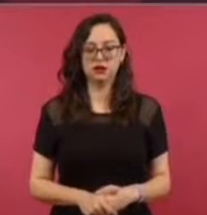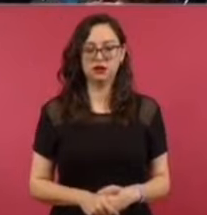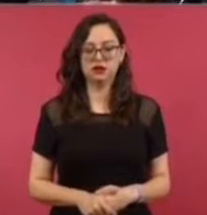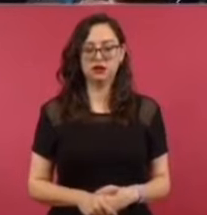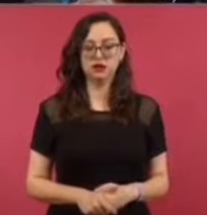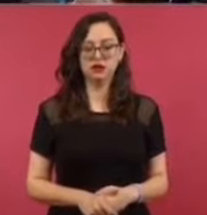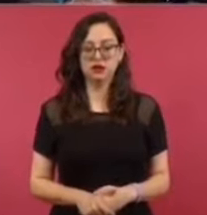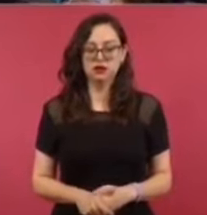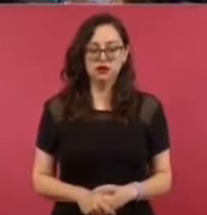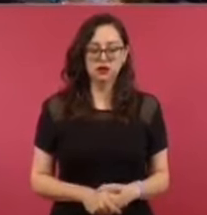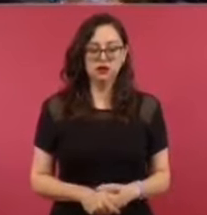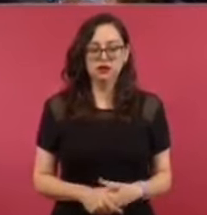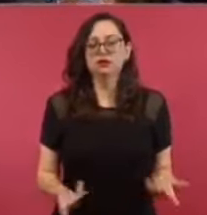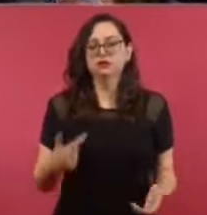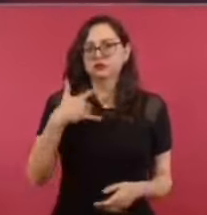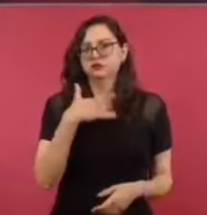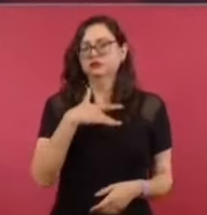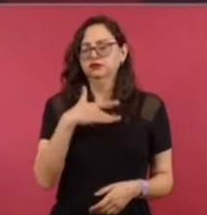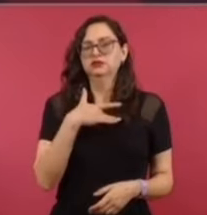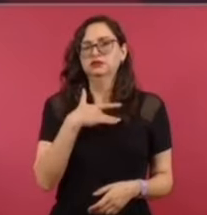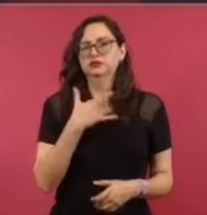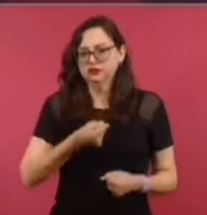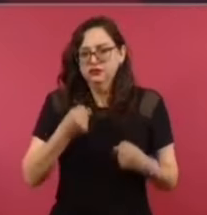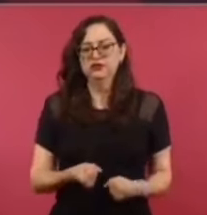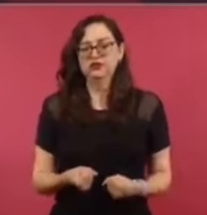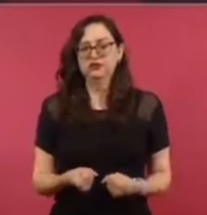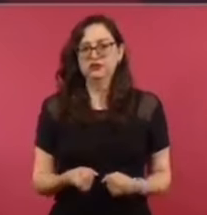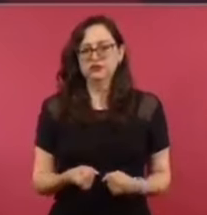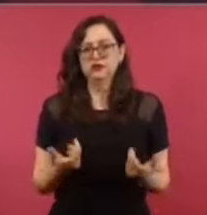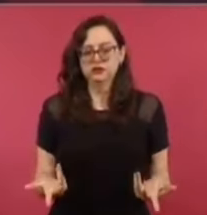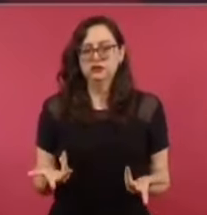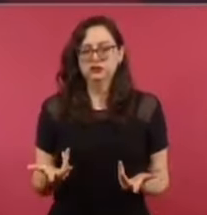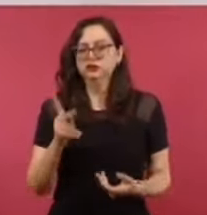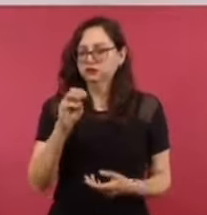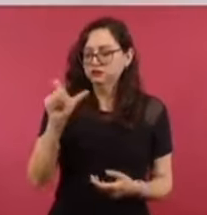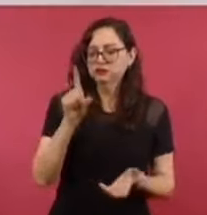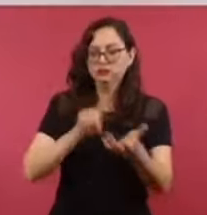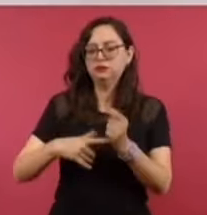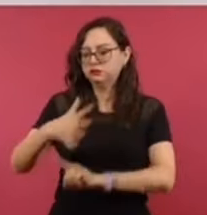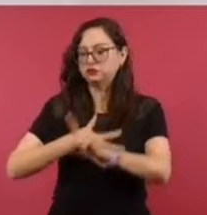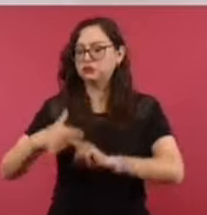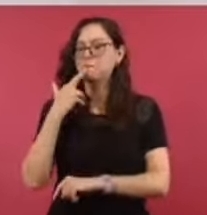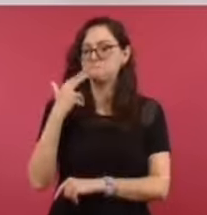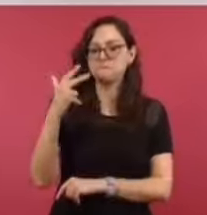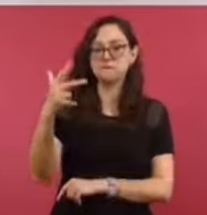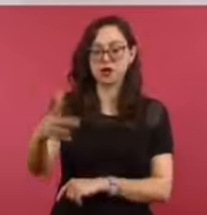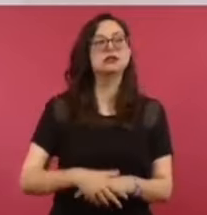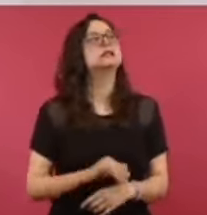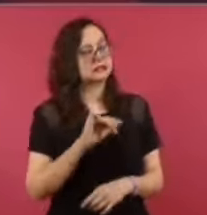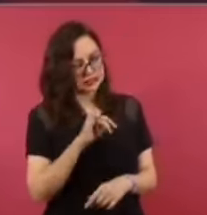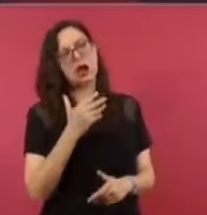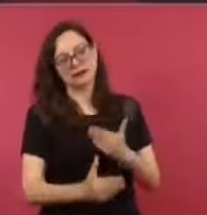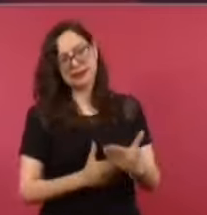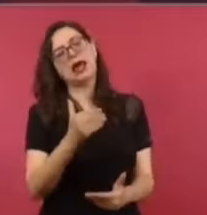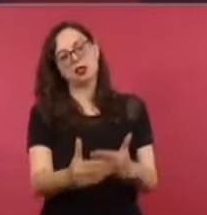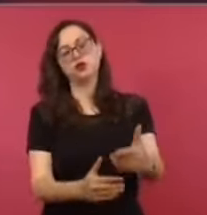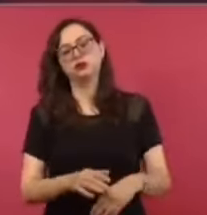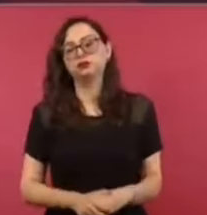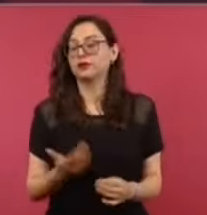Yo estoy convencido de que hay una situación distinta en Pemex, antes era